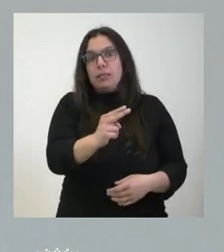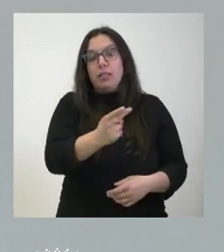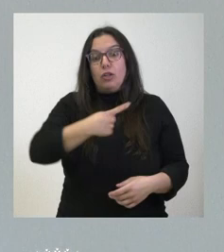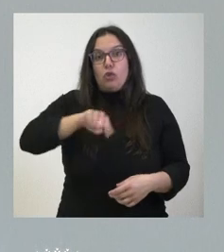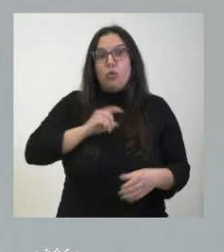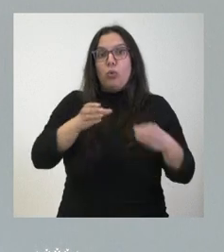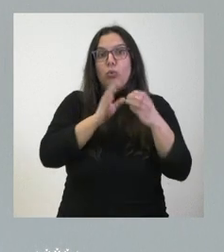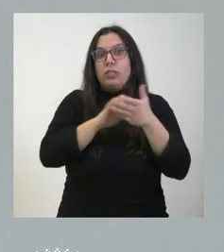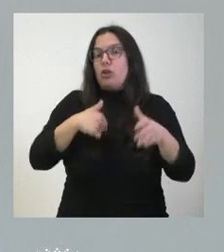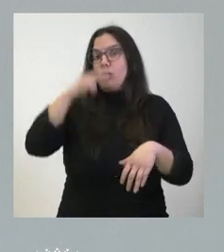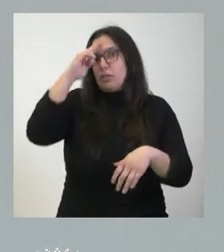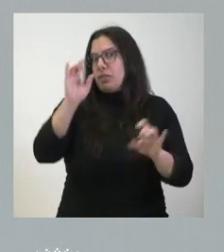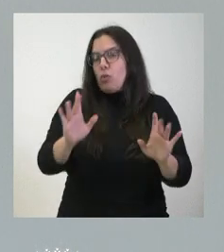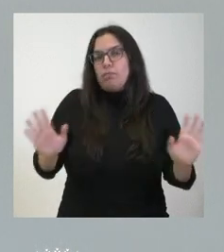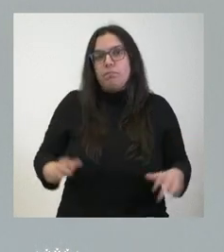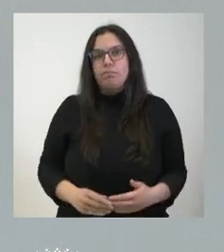Castilla y León lo va a respetar.